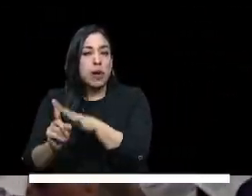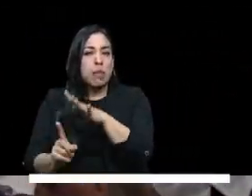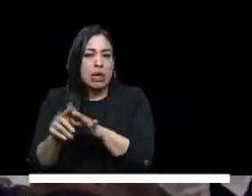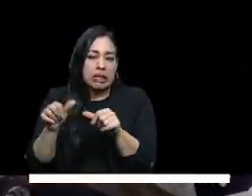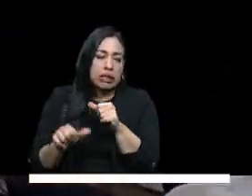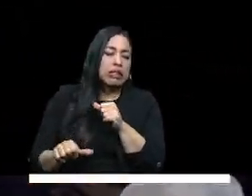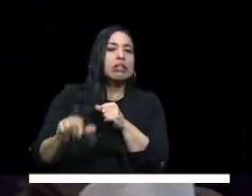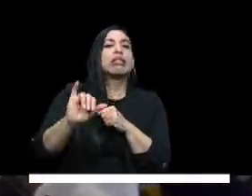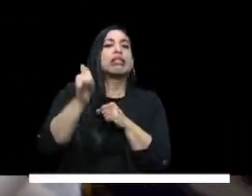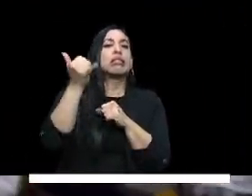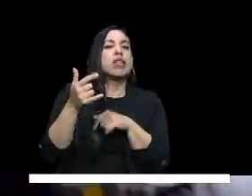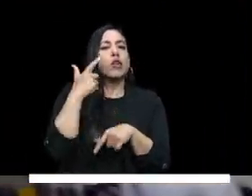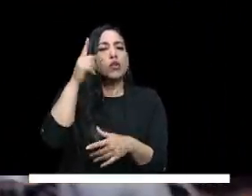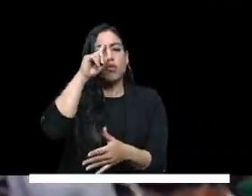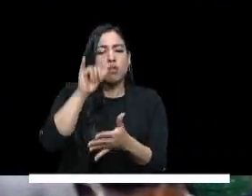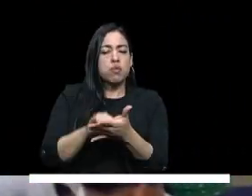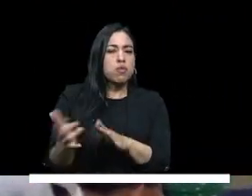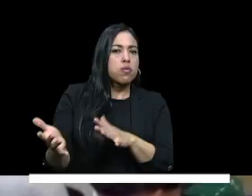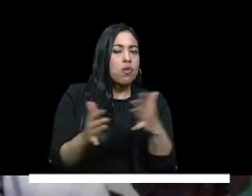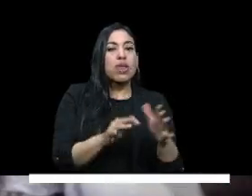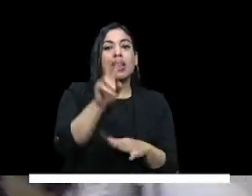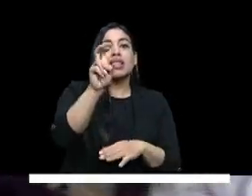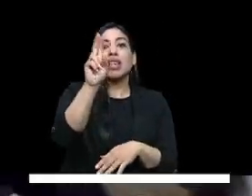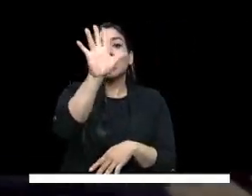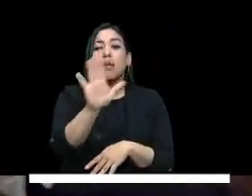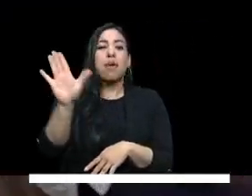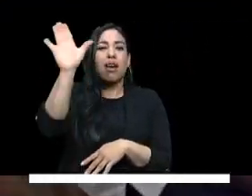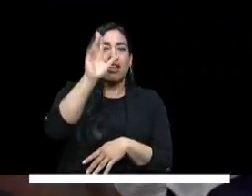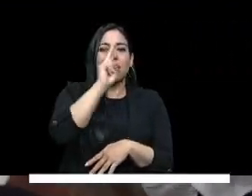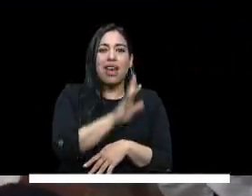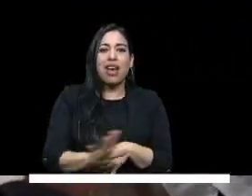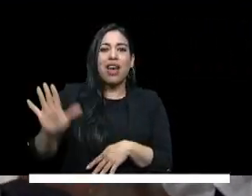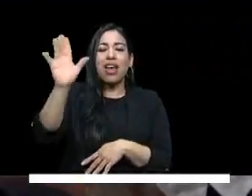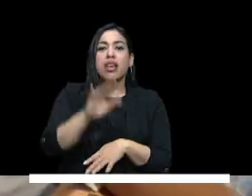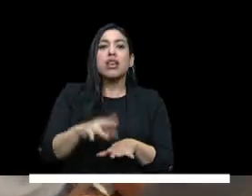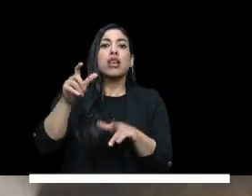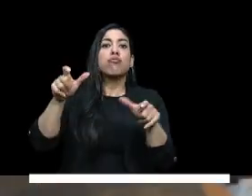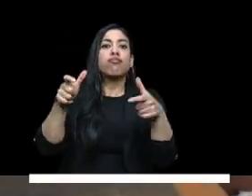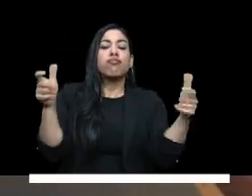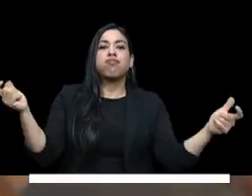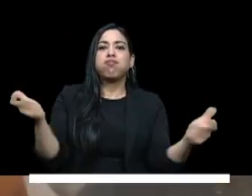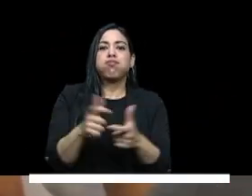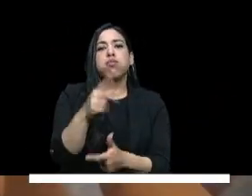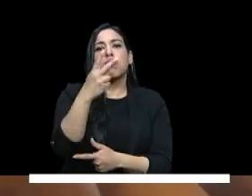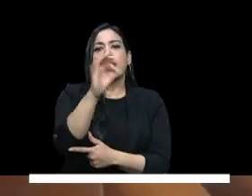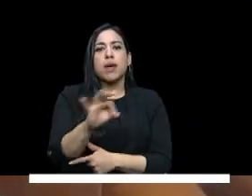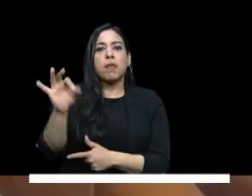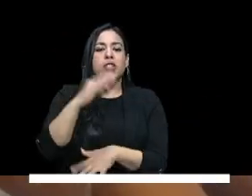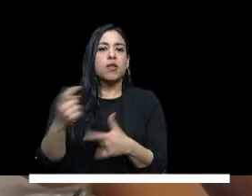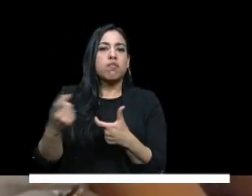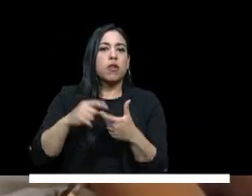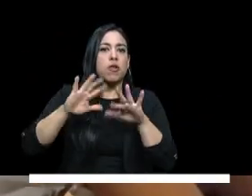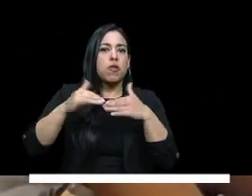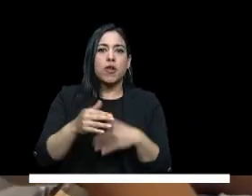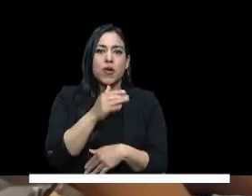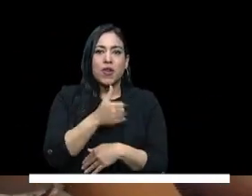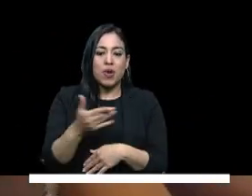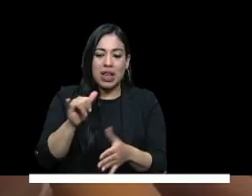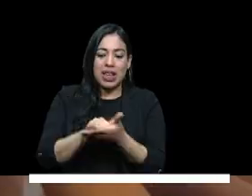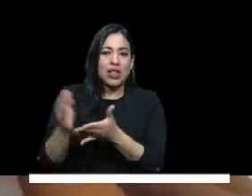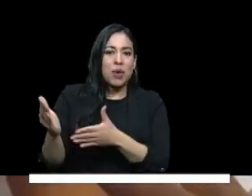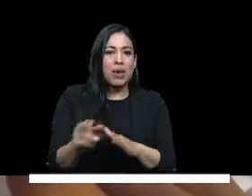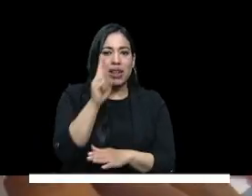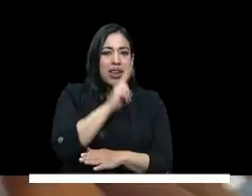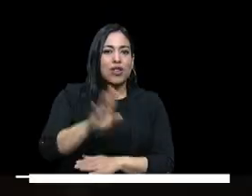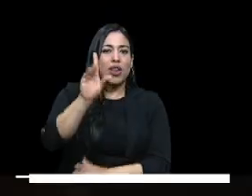tenemos por lo menos 7 departamentos cuya tasa de cobertura es inferior al 20% y ahí el plan nacional